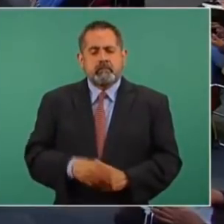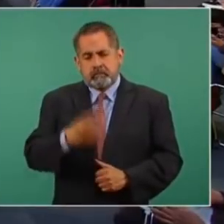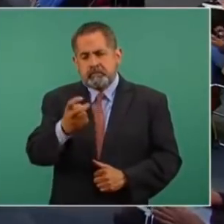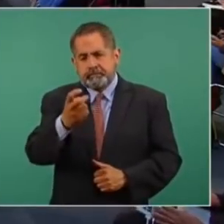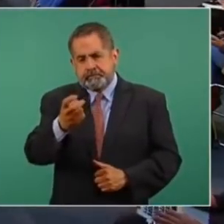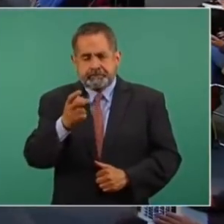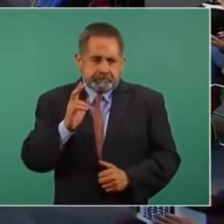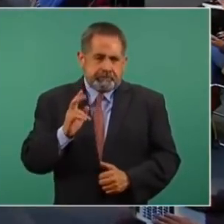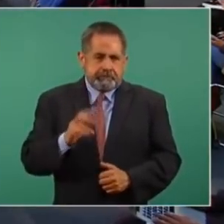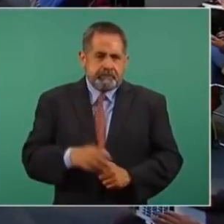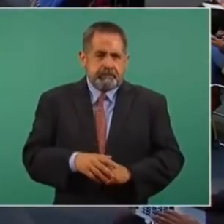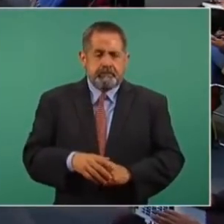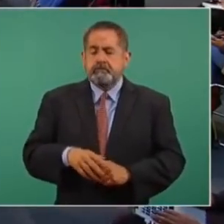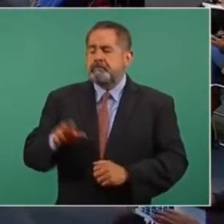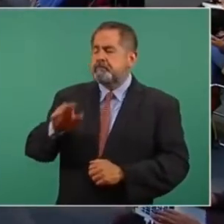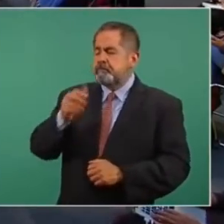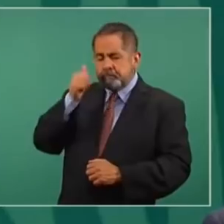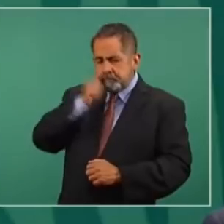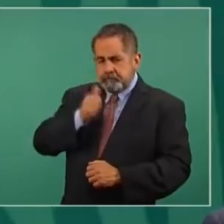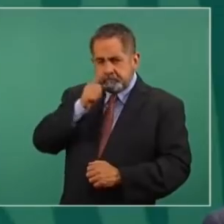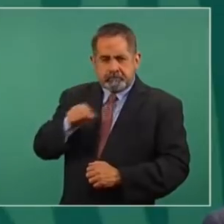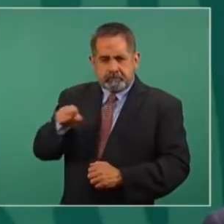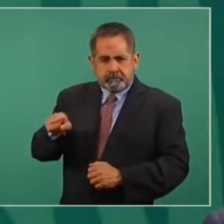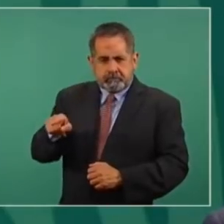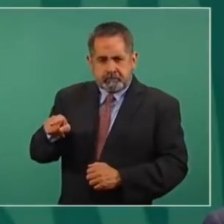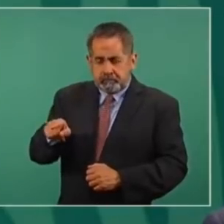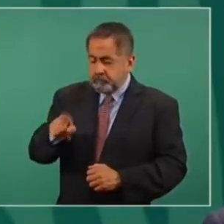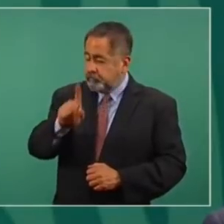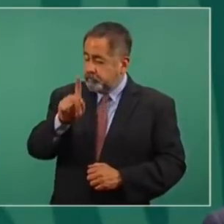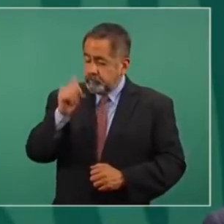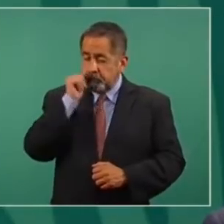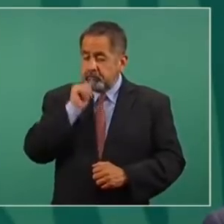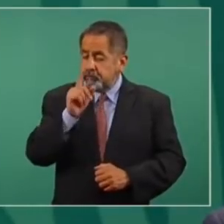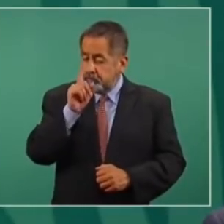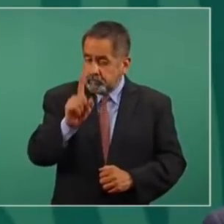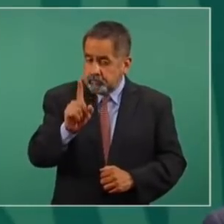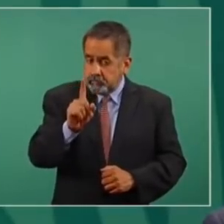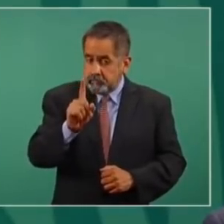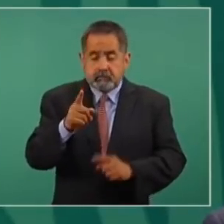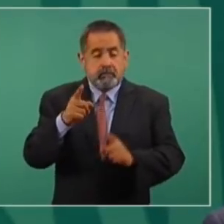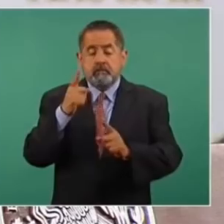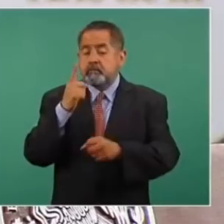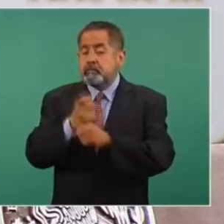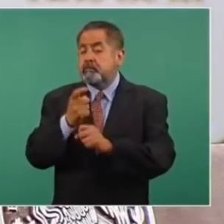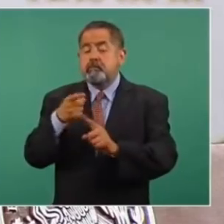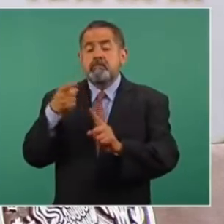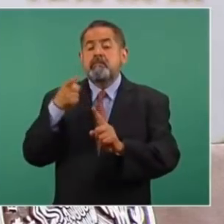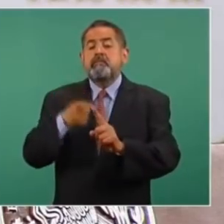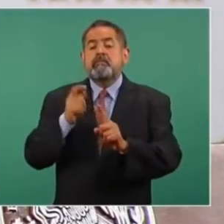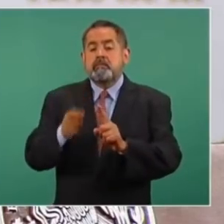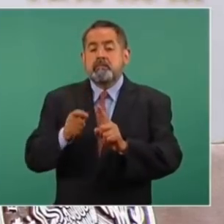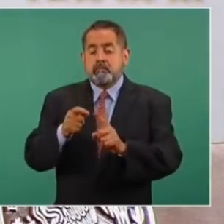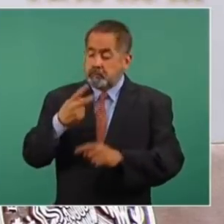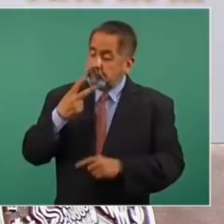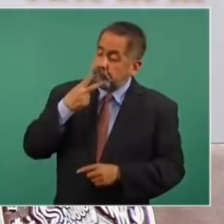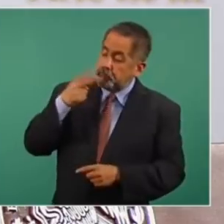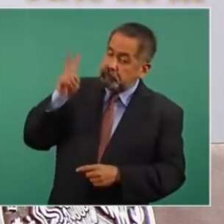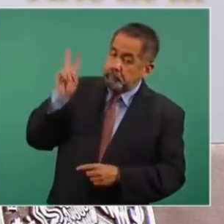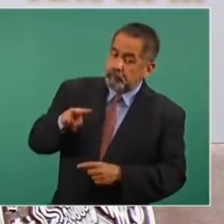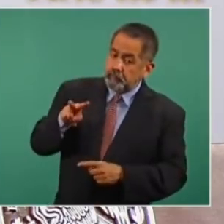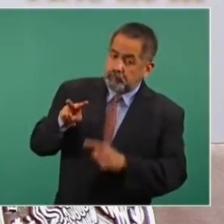eso era precisamente… Siempre poniendo por delante la verdad,